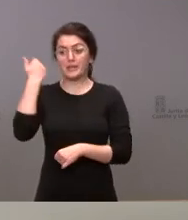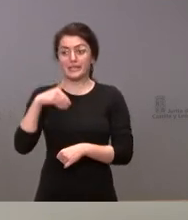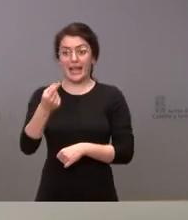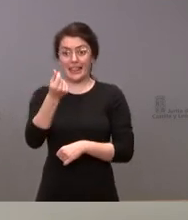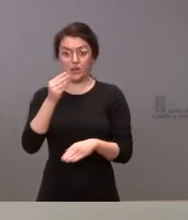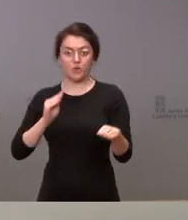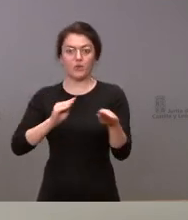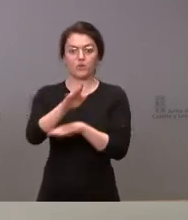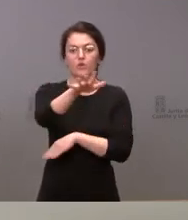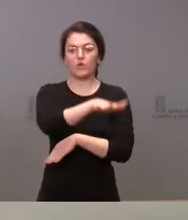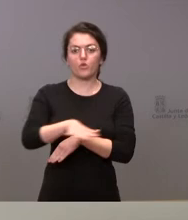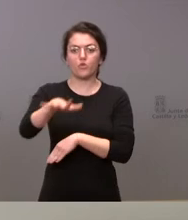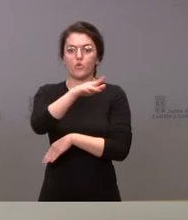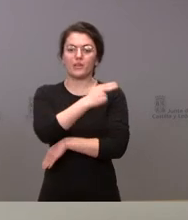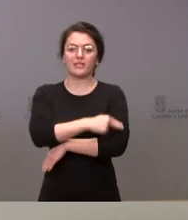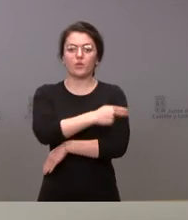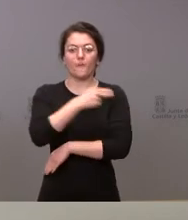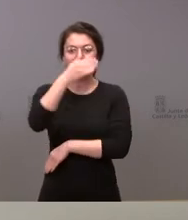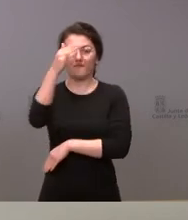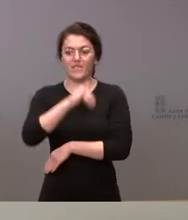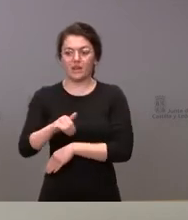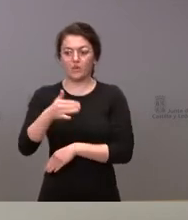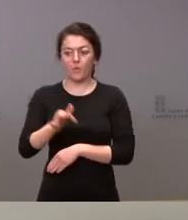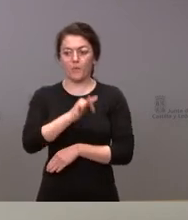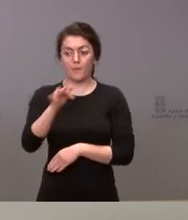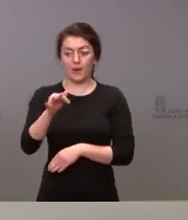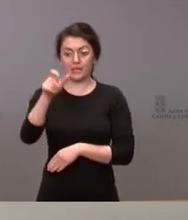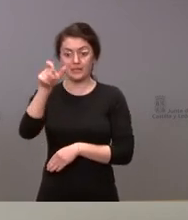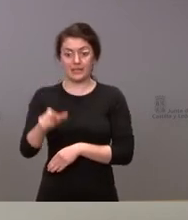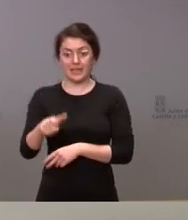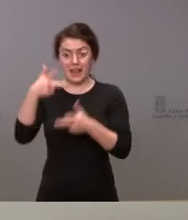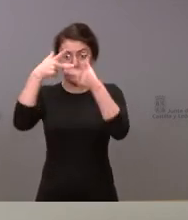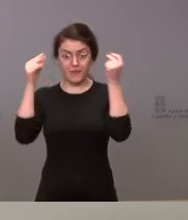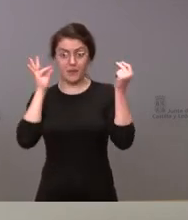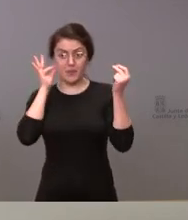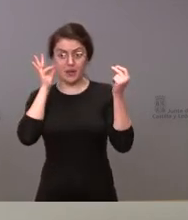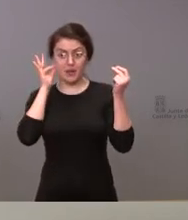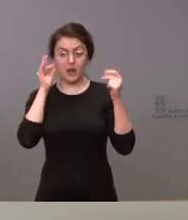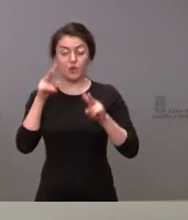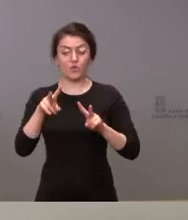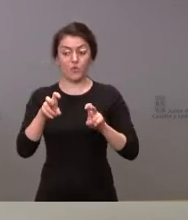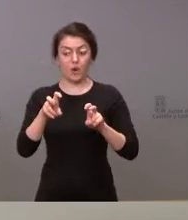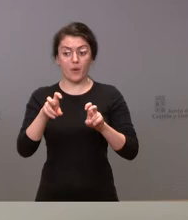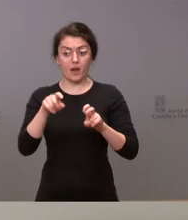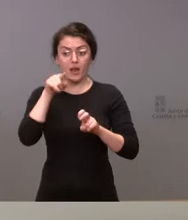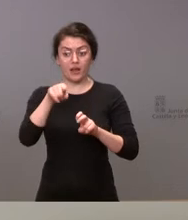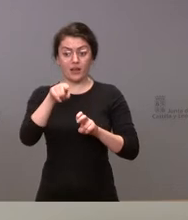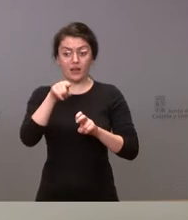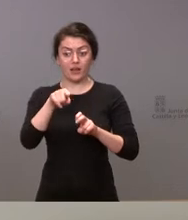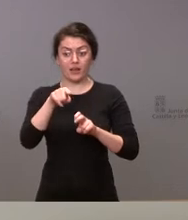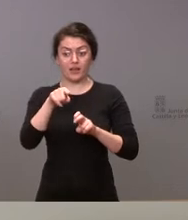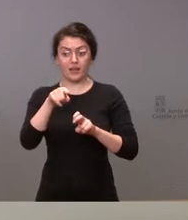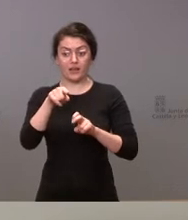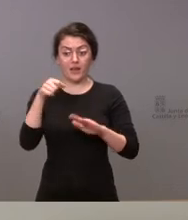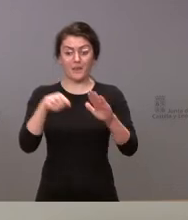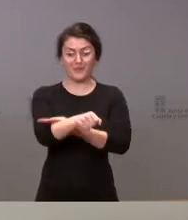del Bierzo y también una enfermera nueva que ha llegado recientemente para todo el tema relativo a la